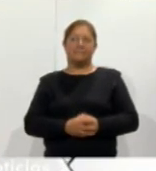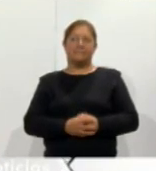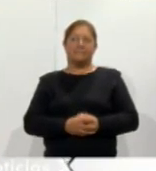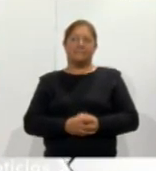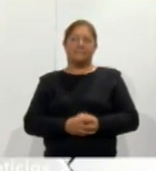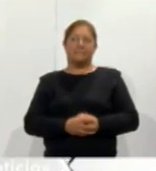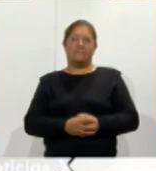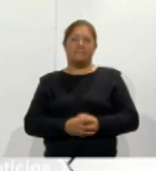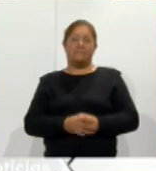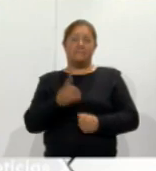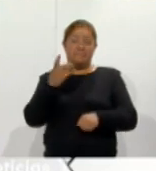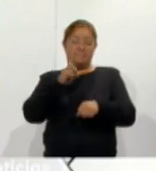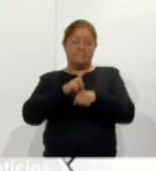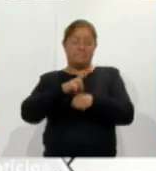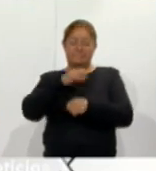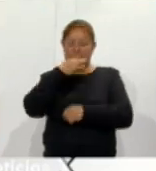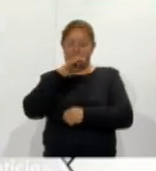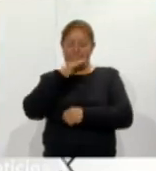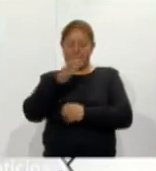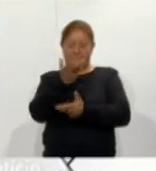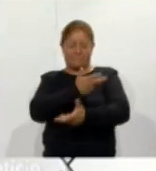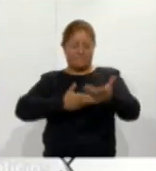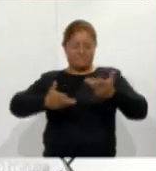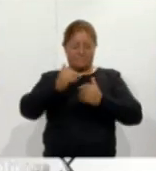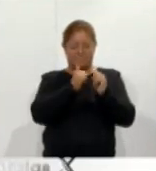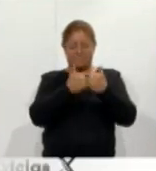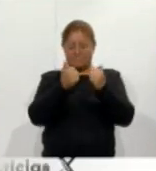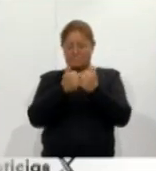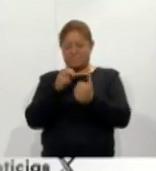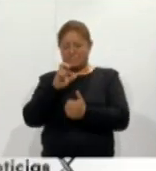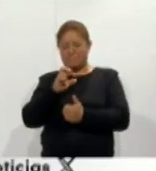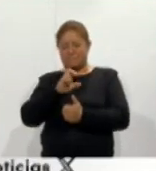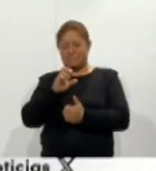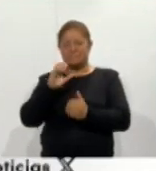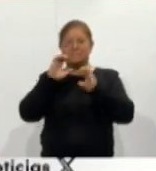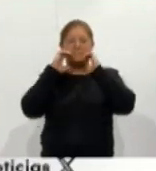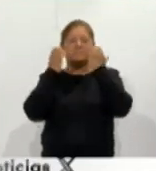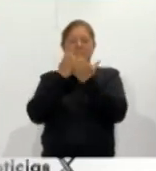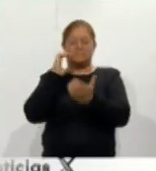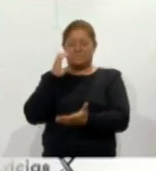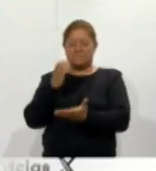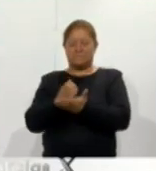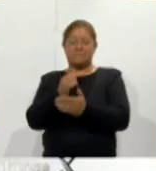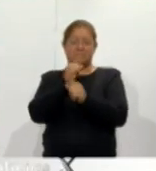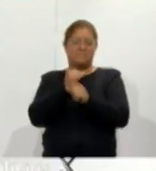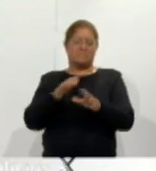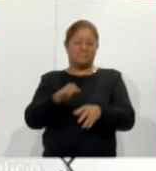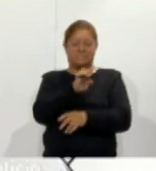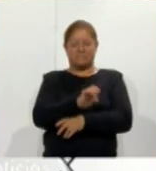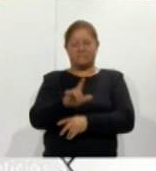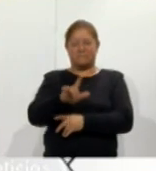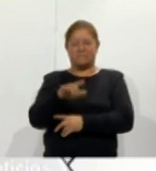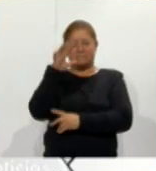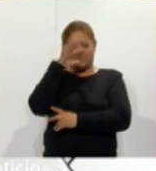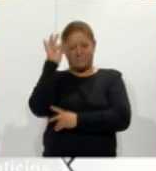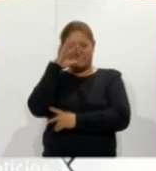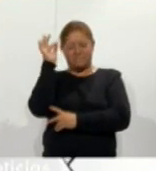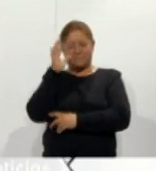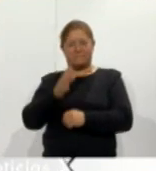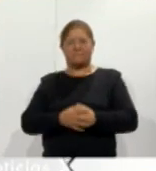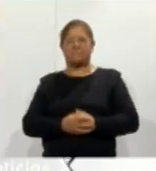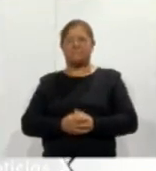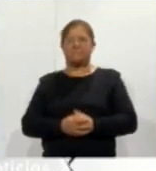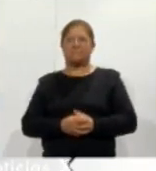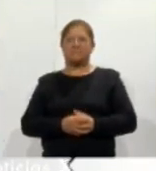un día de celebración y de compartir el pan y la sal entre la comunidad católica con información de Edith López por Asit Noticias